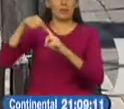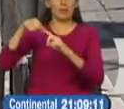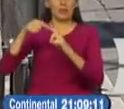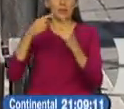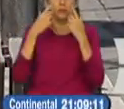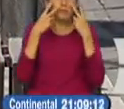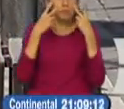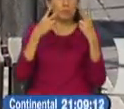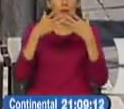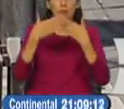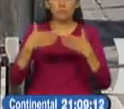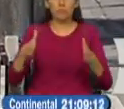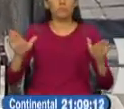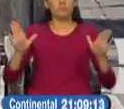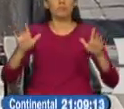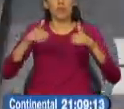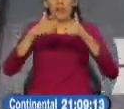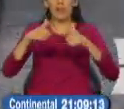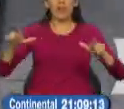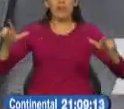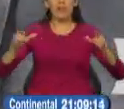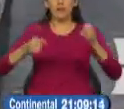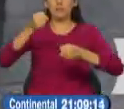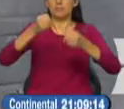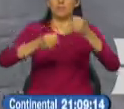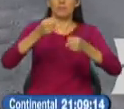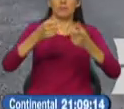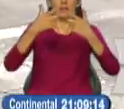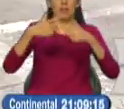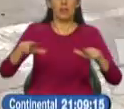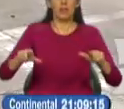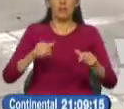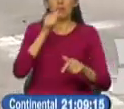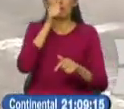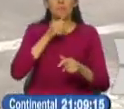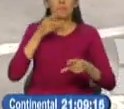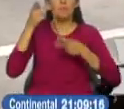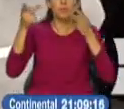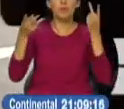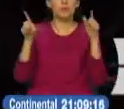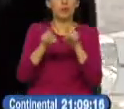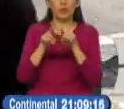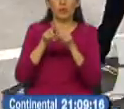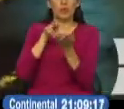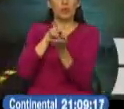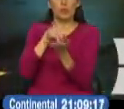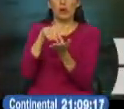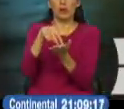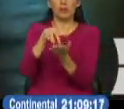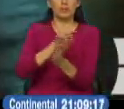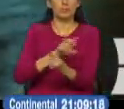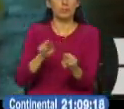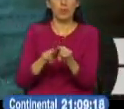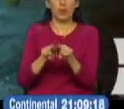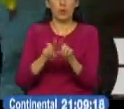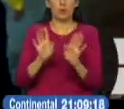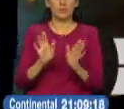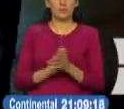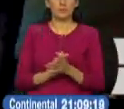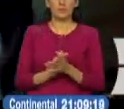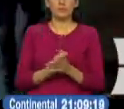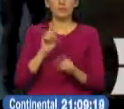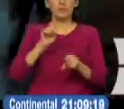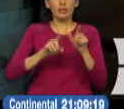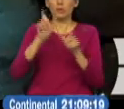despejada, permitiendo la libre circulación de transporte público y privado, así como el libre acceso de los peatones. A pesar de que gran parte de los